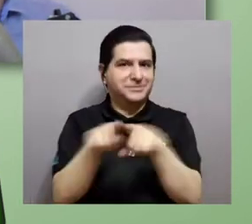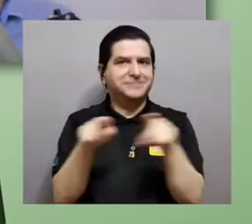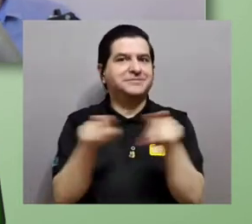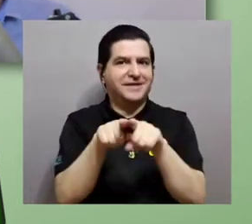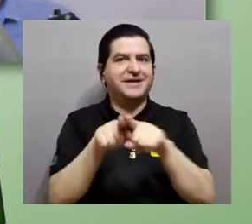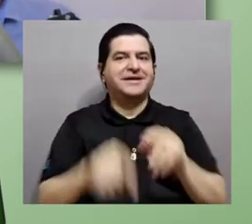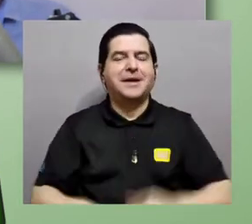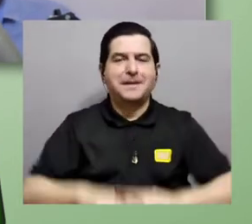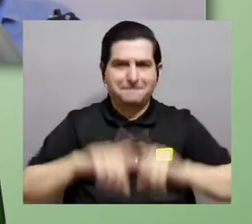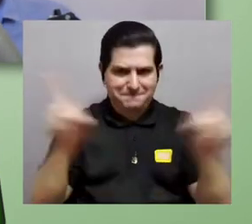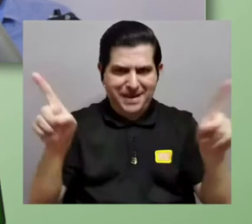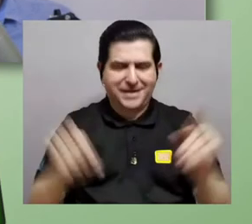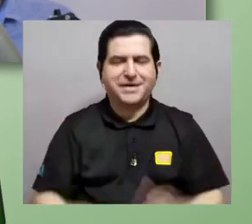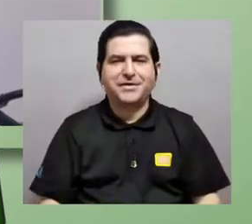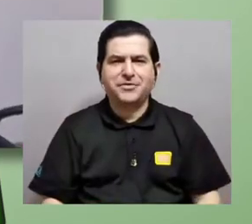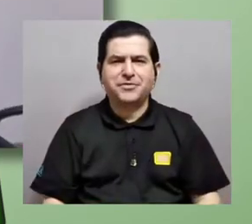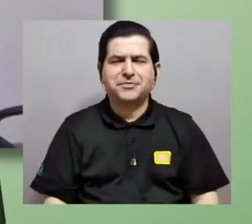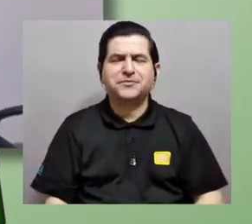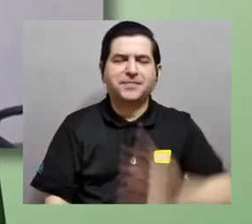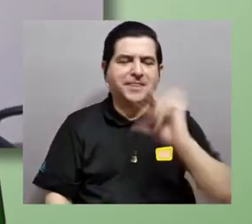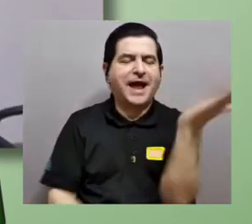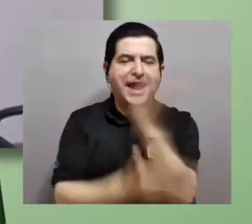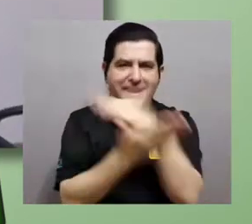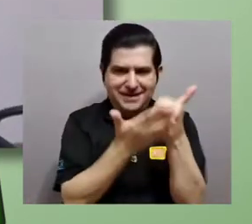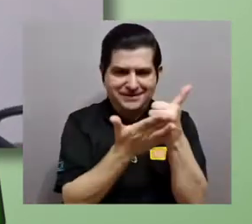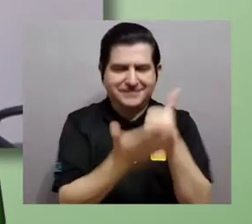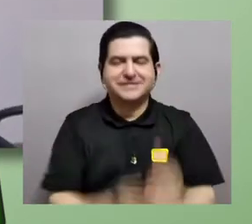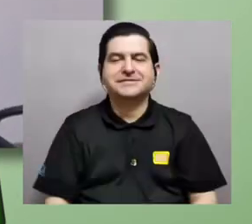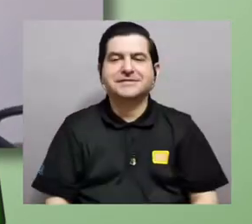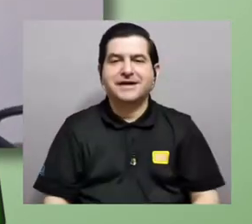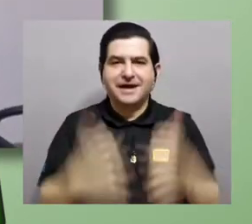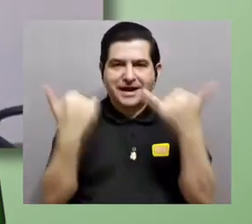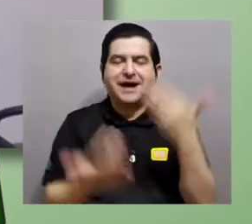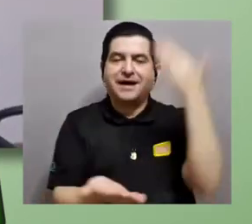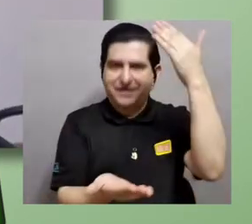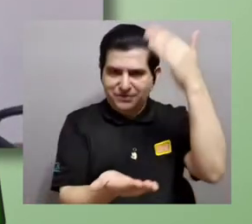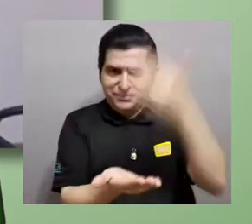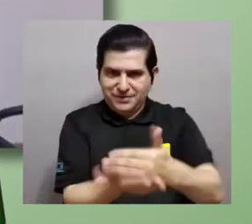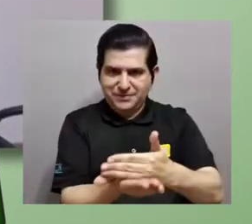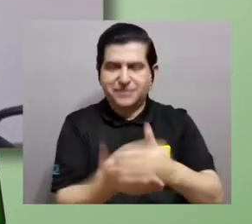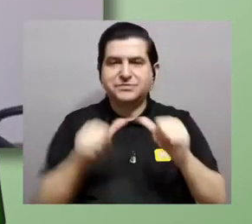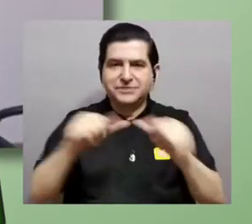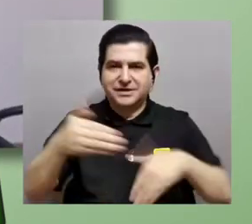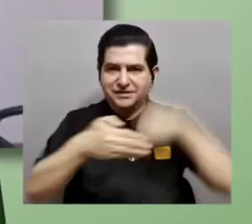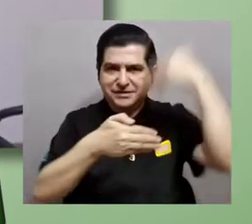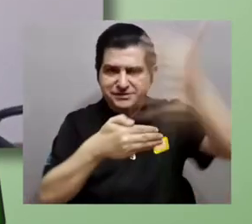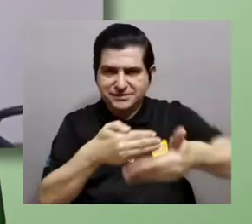Pero bueno, vamos a hacerlas ahora en el tercer bloque. Mientras tanto, vamos a una pausa y regresamos.